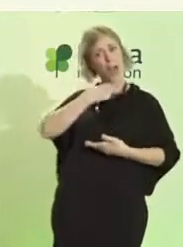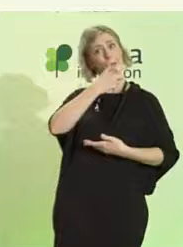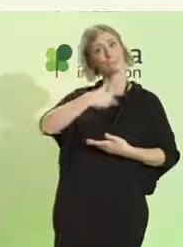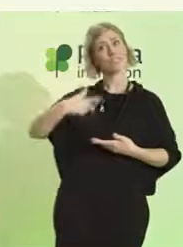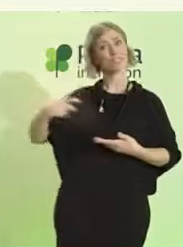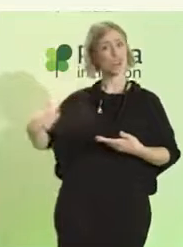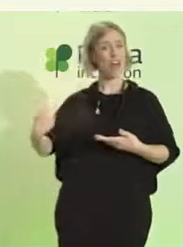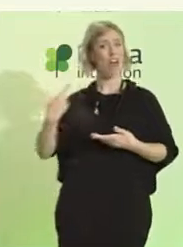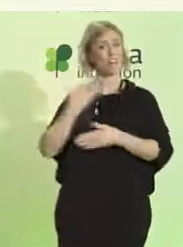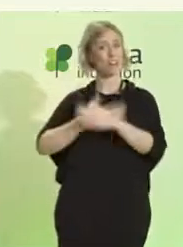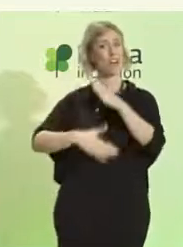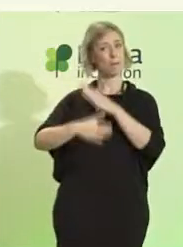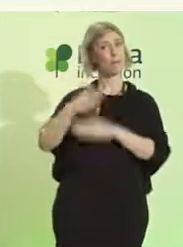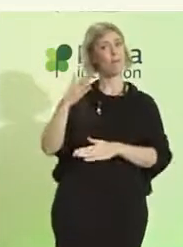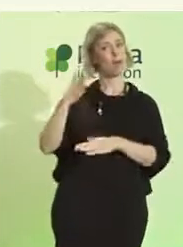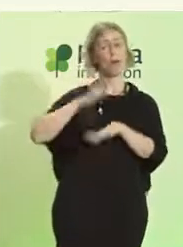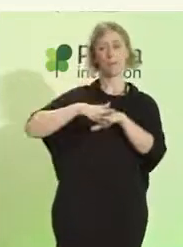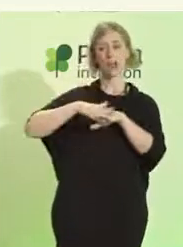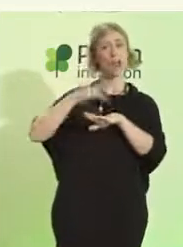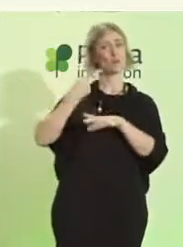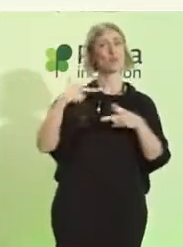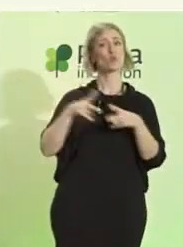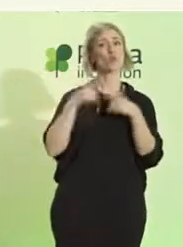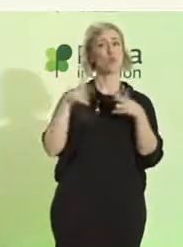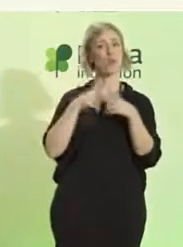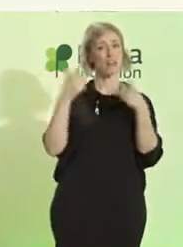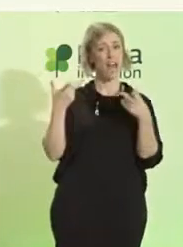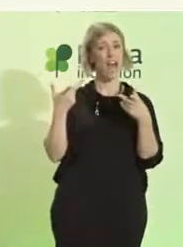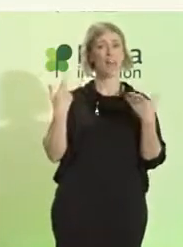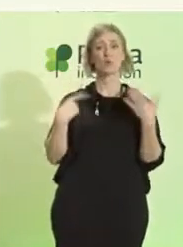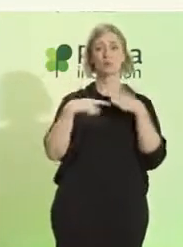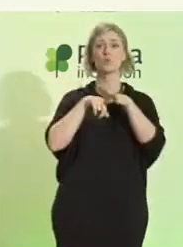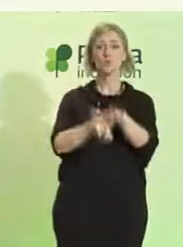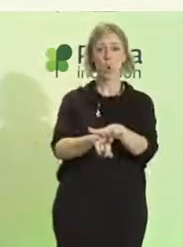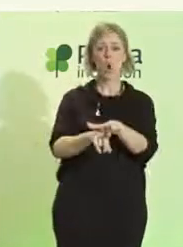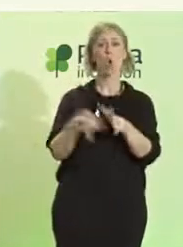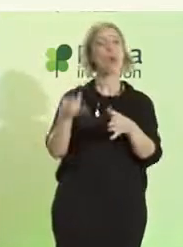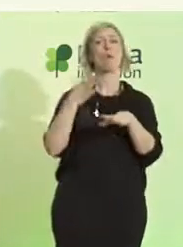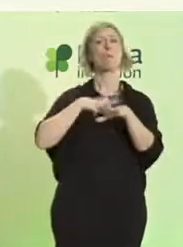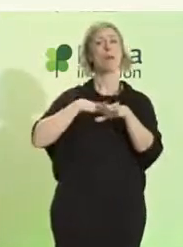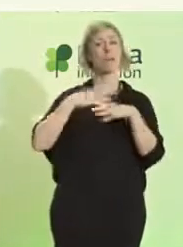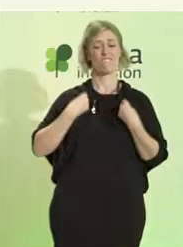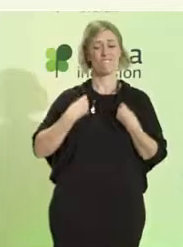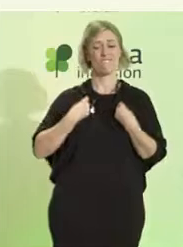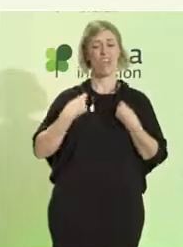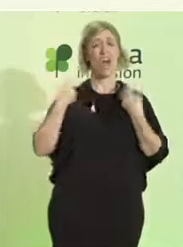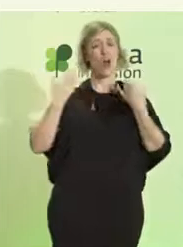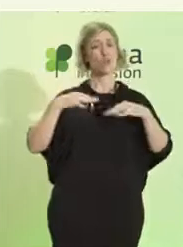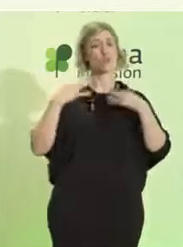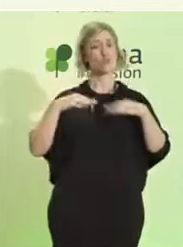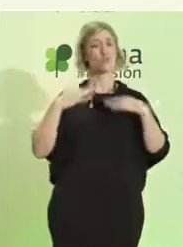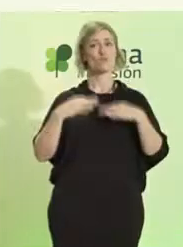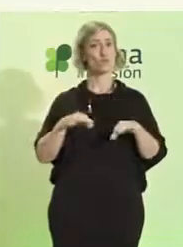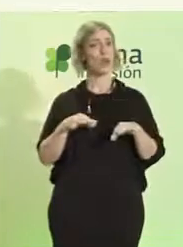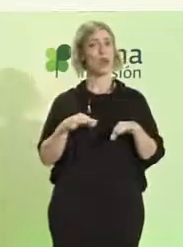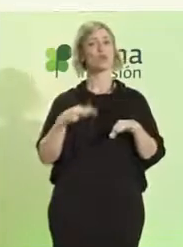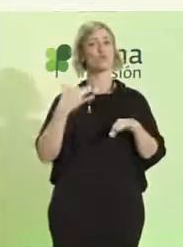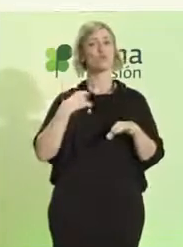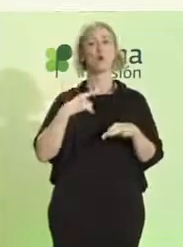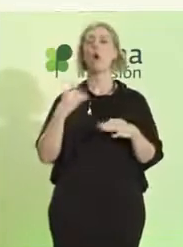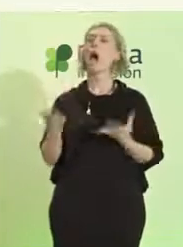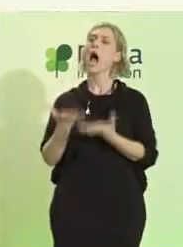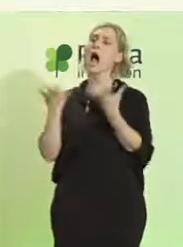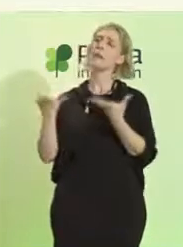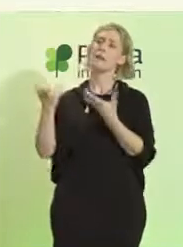para que estemos incluidos en la sociedad para que tengamos una vida normalizada os animo a que nos ayudéis. Y